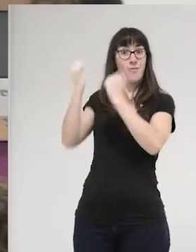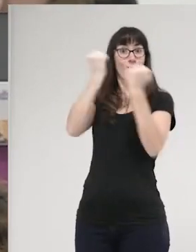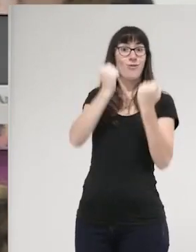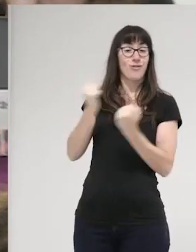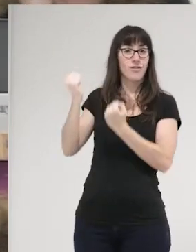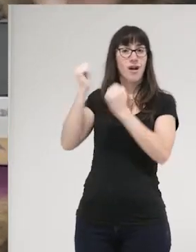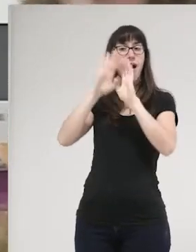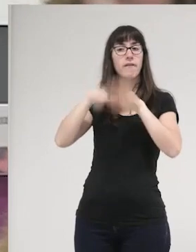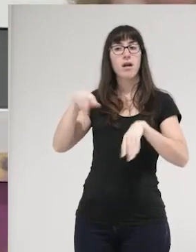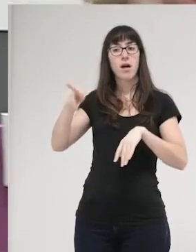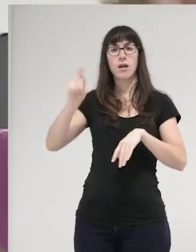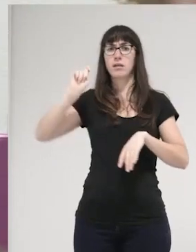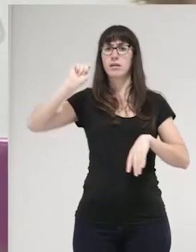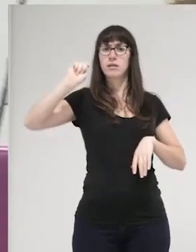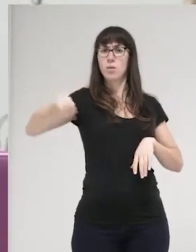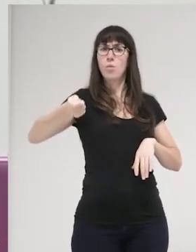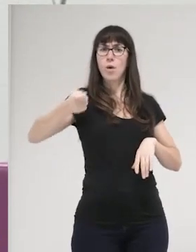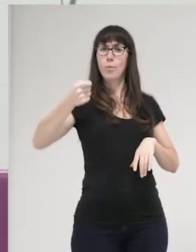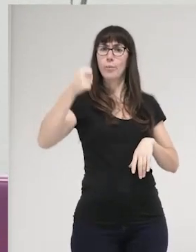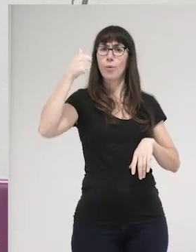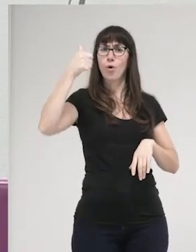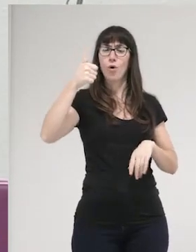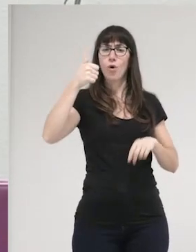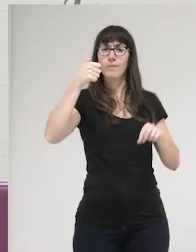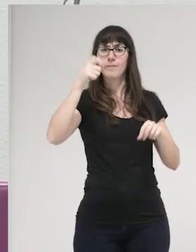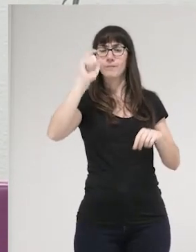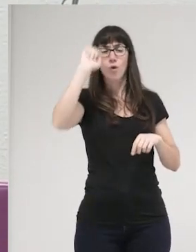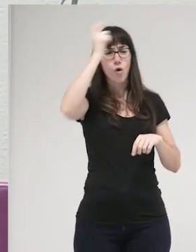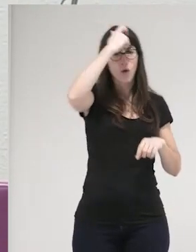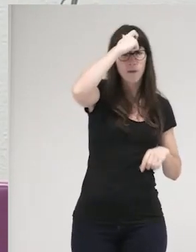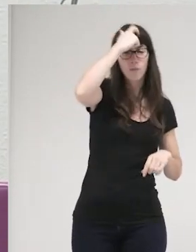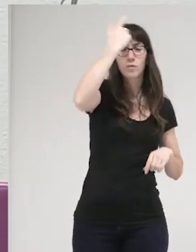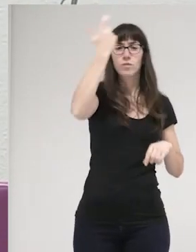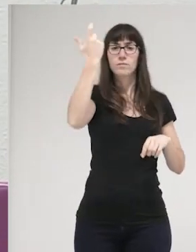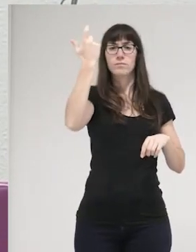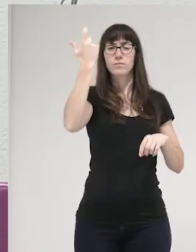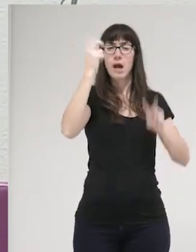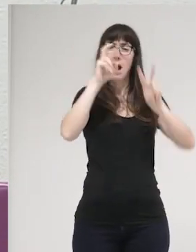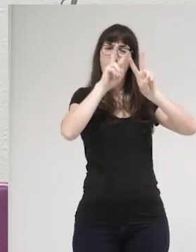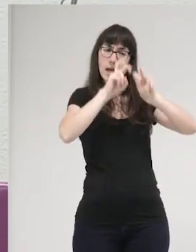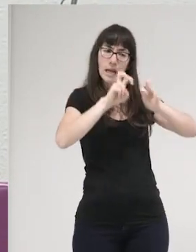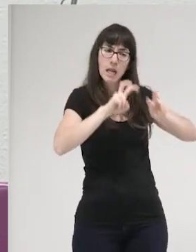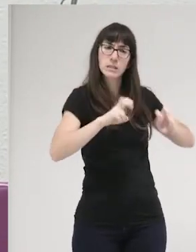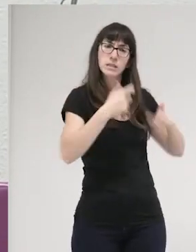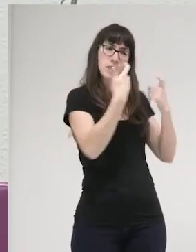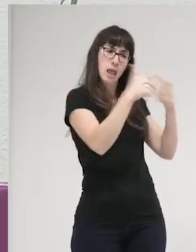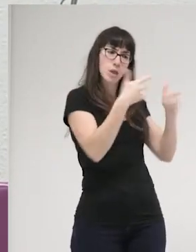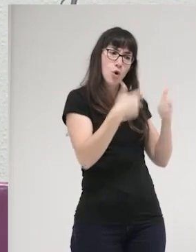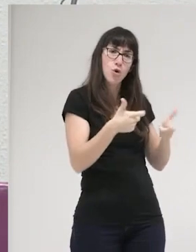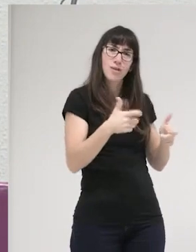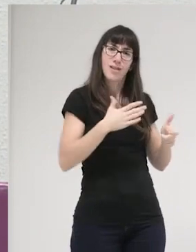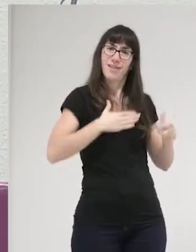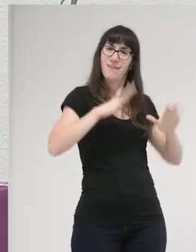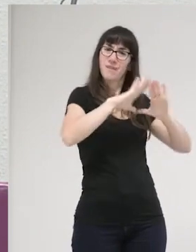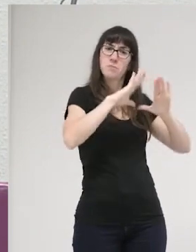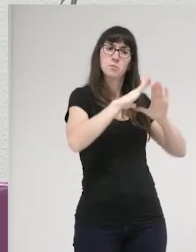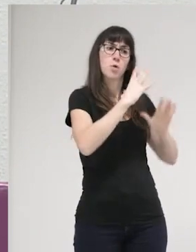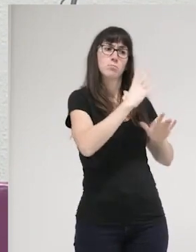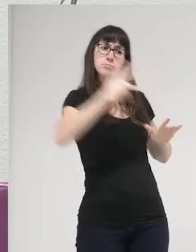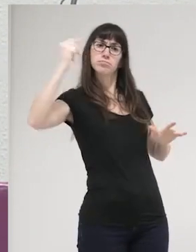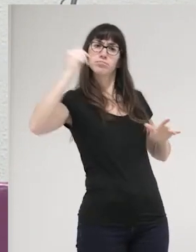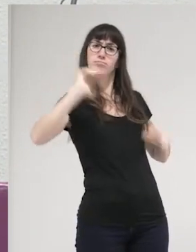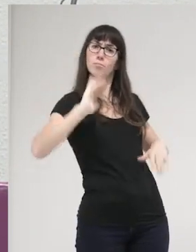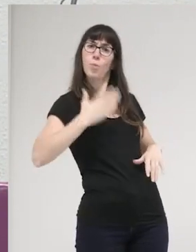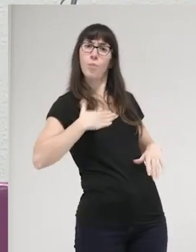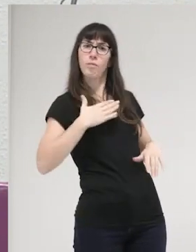estos tribunales se apropien y desvirtúen los conceptos y las categorías de análisis elaboradas por el feminismo. Para mí un